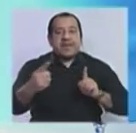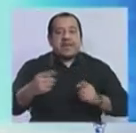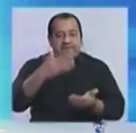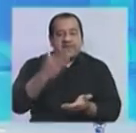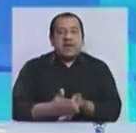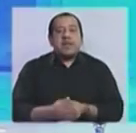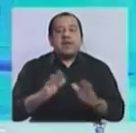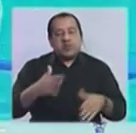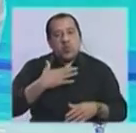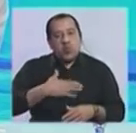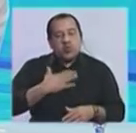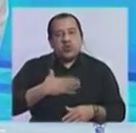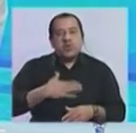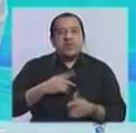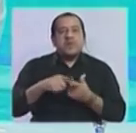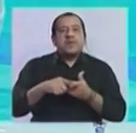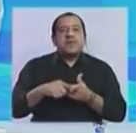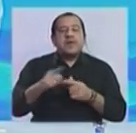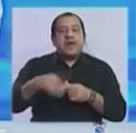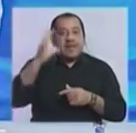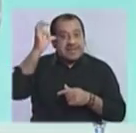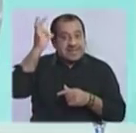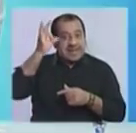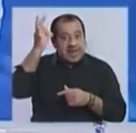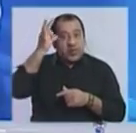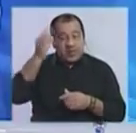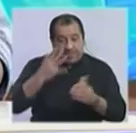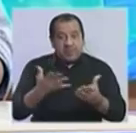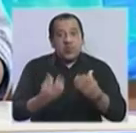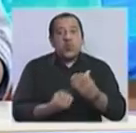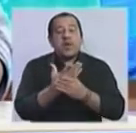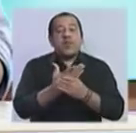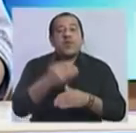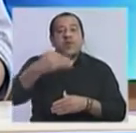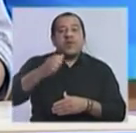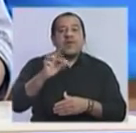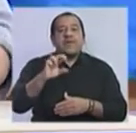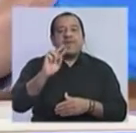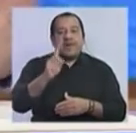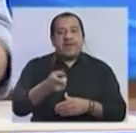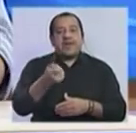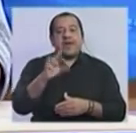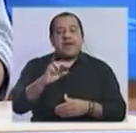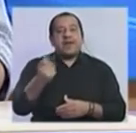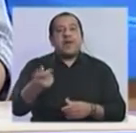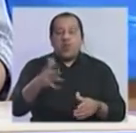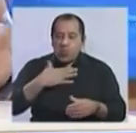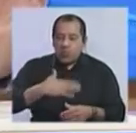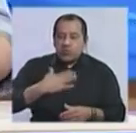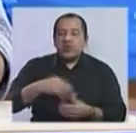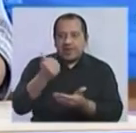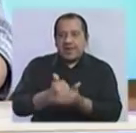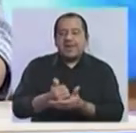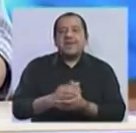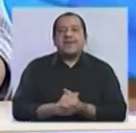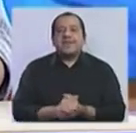Un gusto recibir al senador electo, Mario Vergara. Gracias por acompañarnos. gusto estar con ustedes, sin duda, y con la